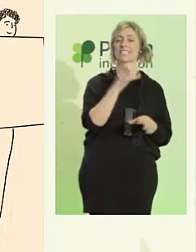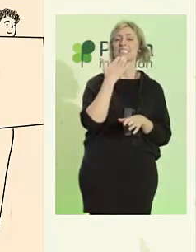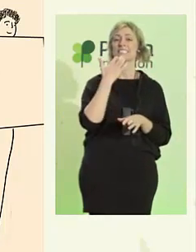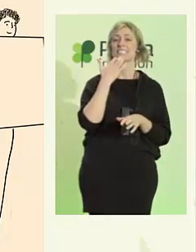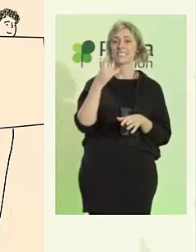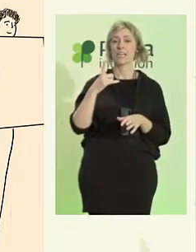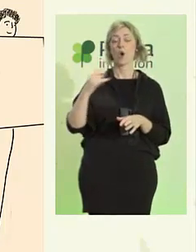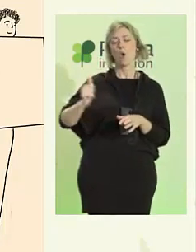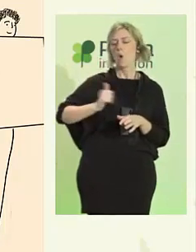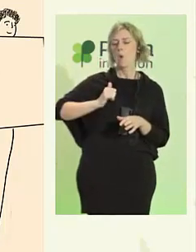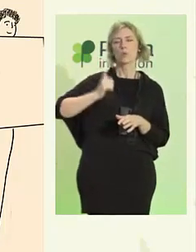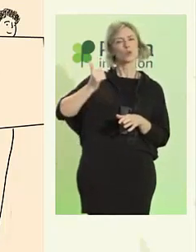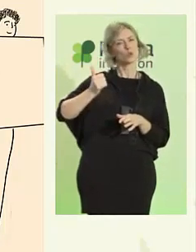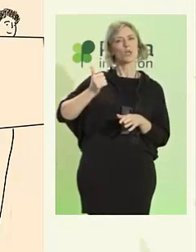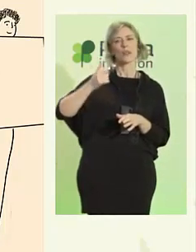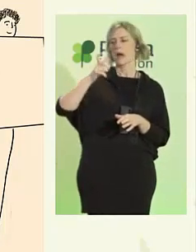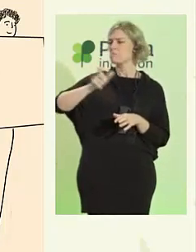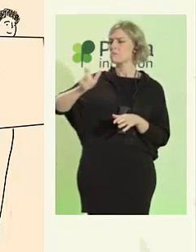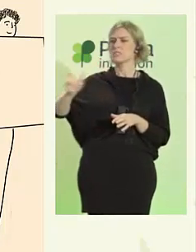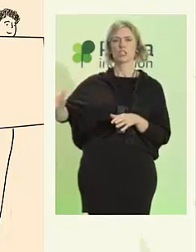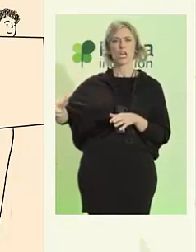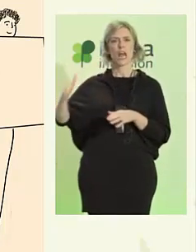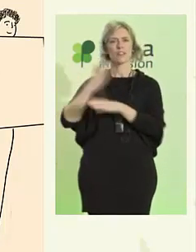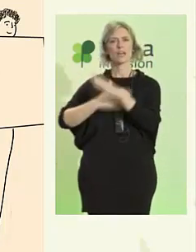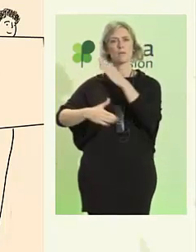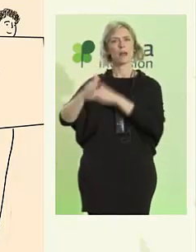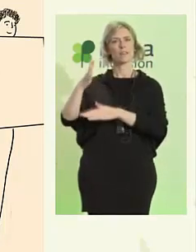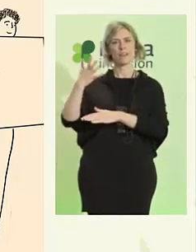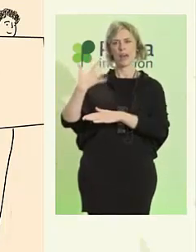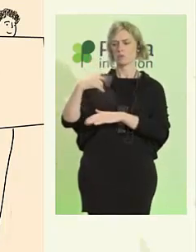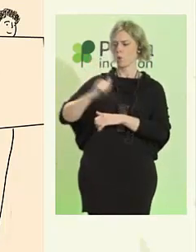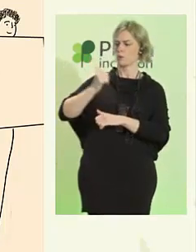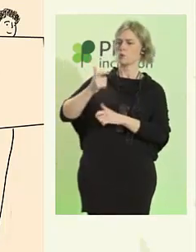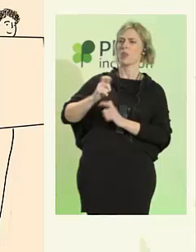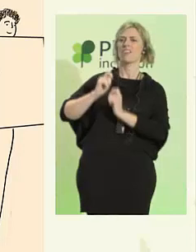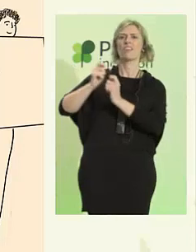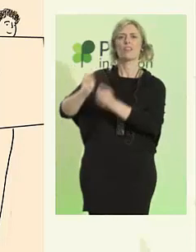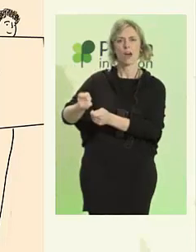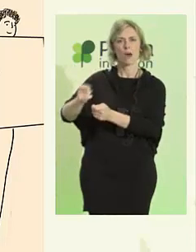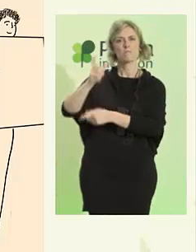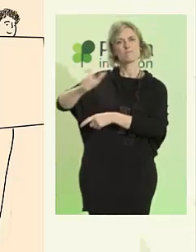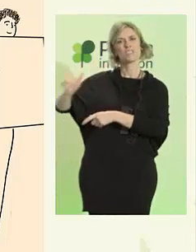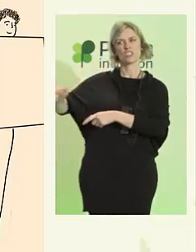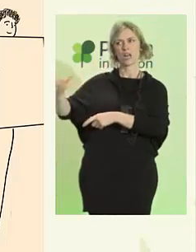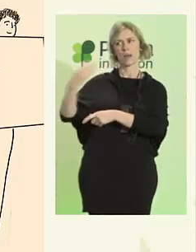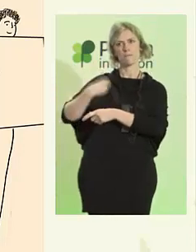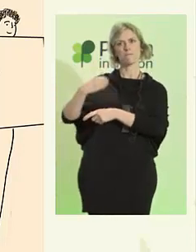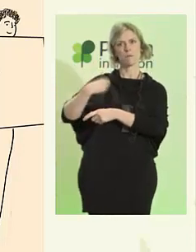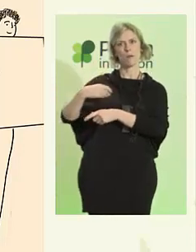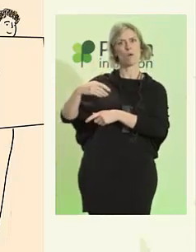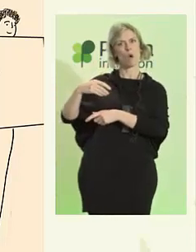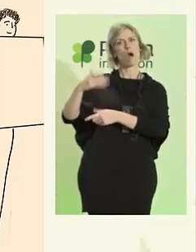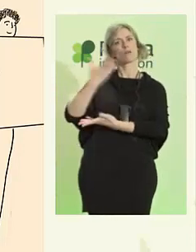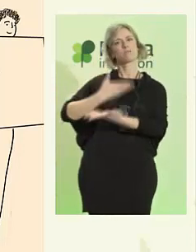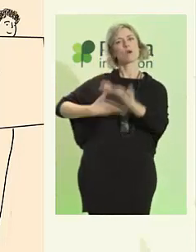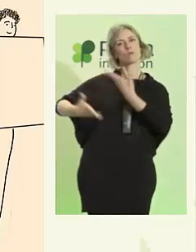oportunidad, las personas con discapacidad intelectual pueden contribuir a la sociedad mucho más que las demás.